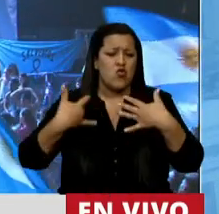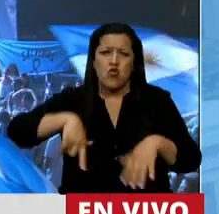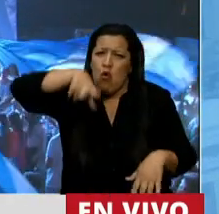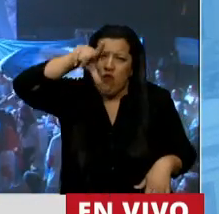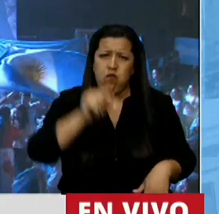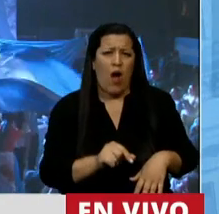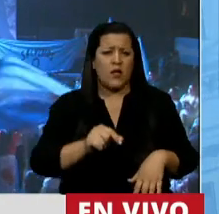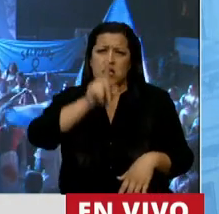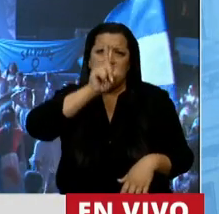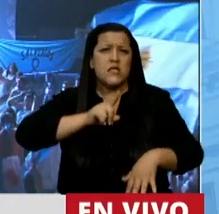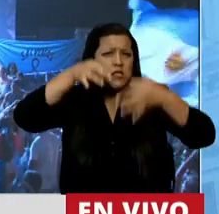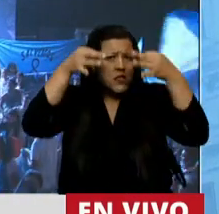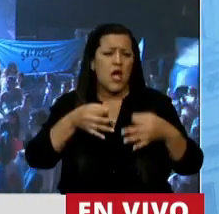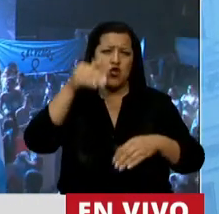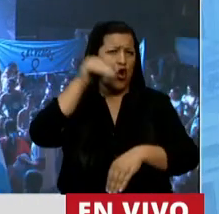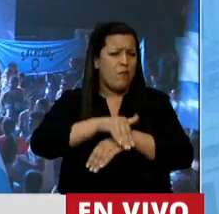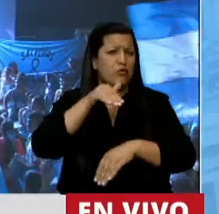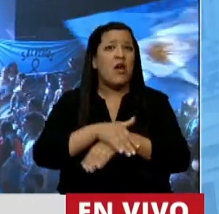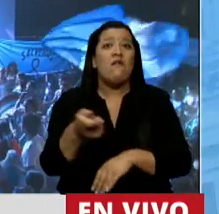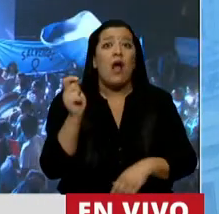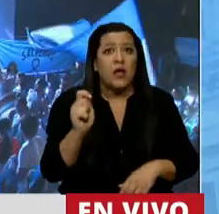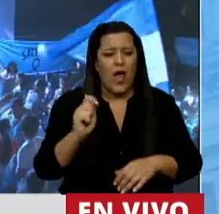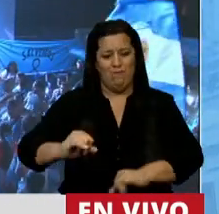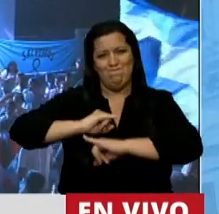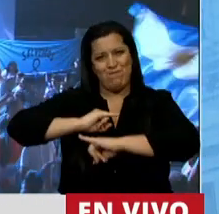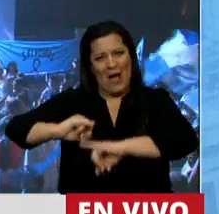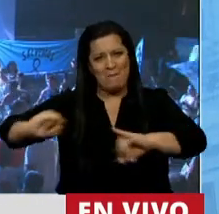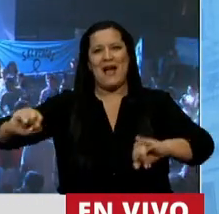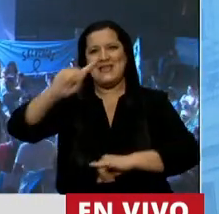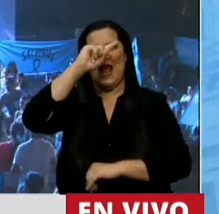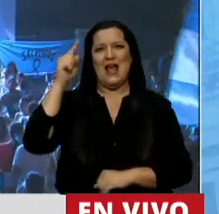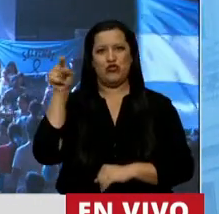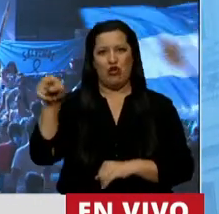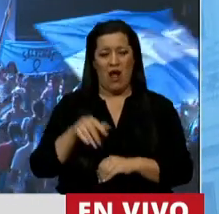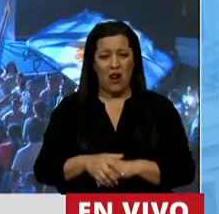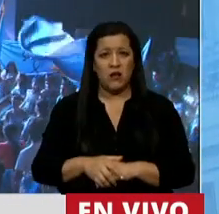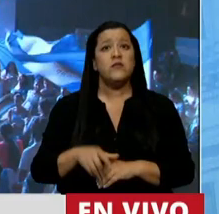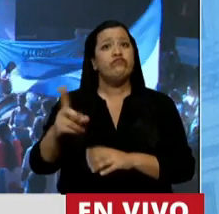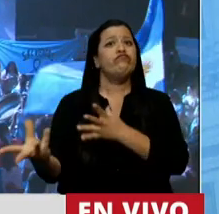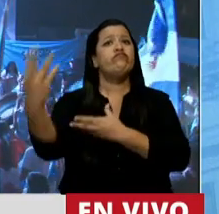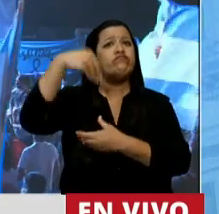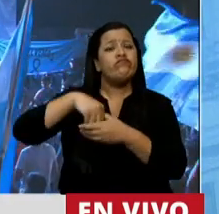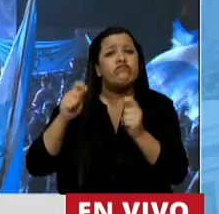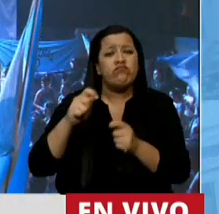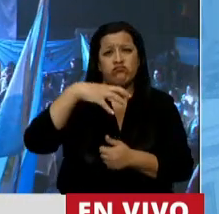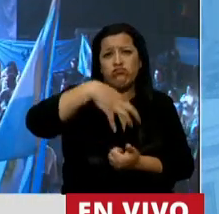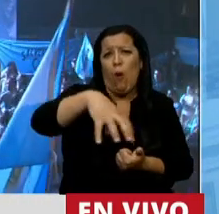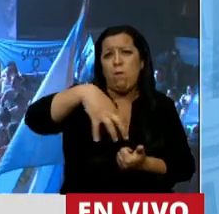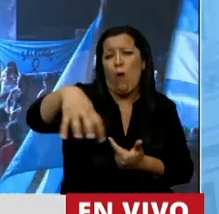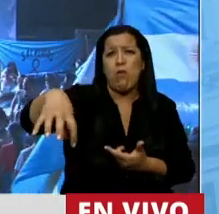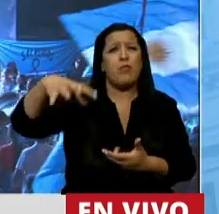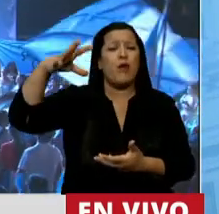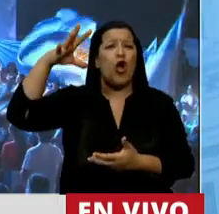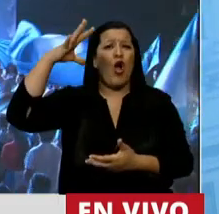serio, profesional y responsable que viene haciendo la campaña nacional, que involucra organizaciones transversales a las